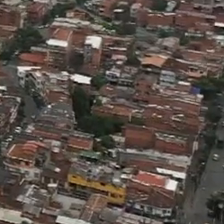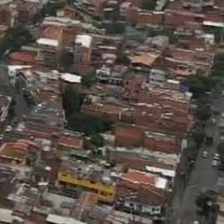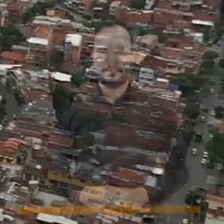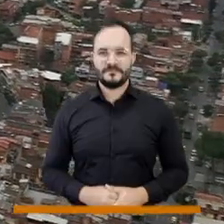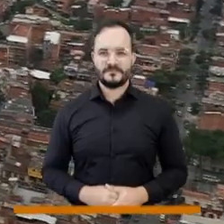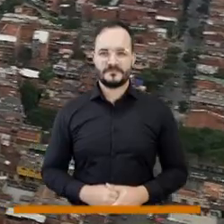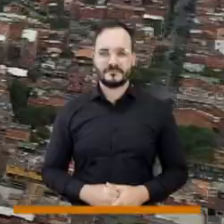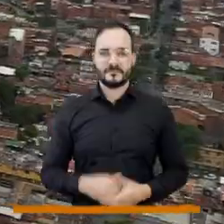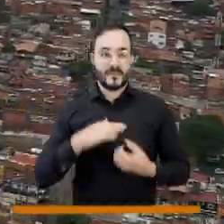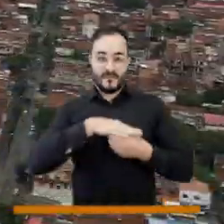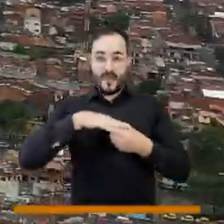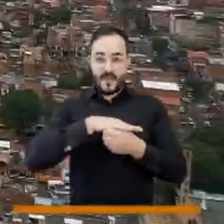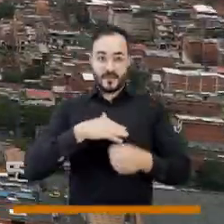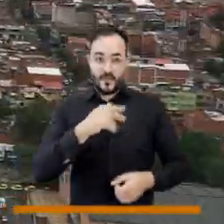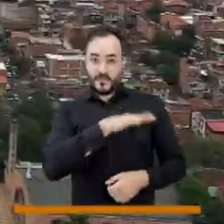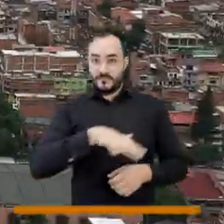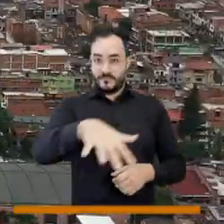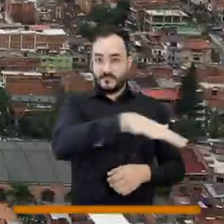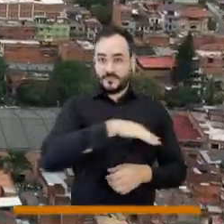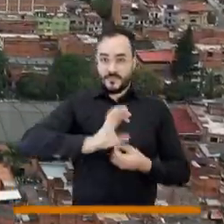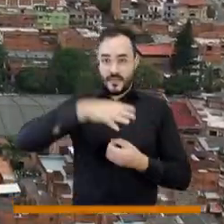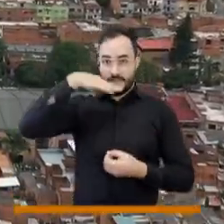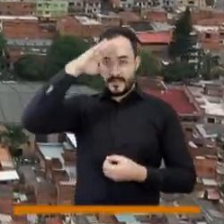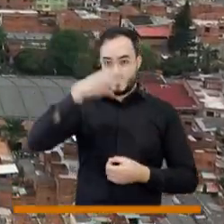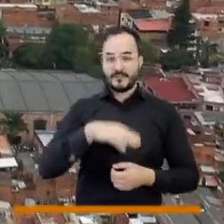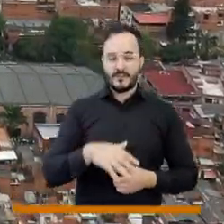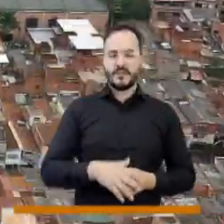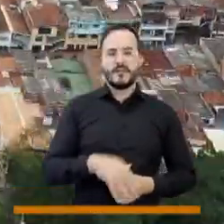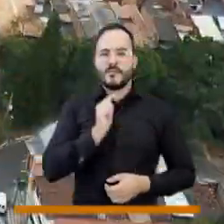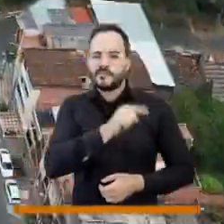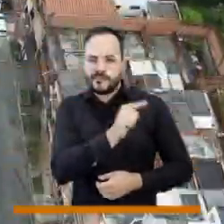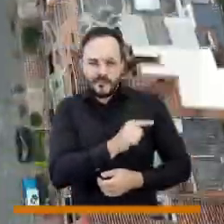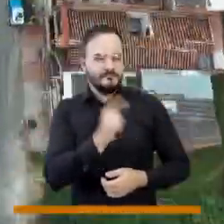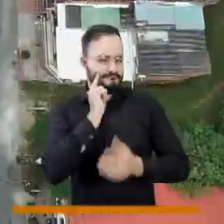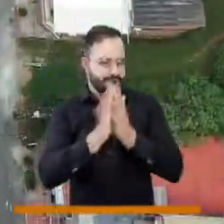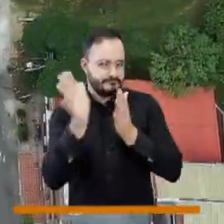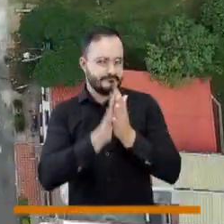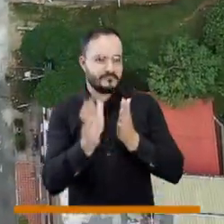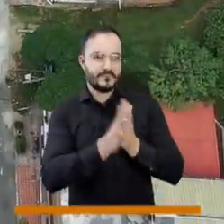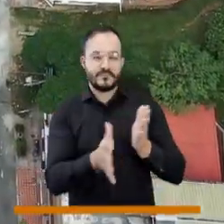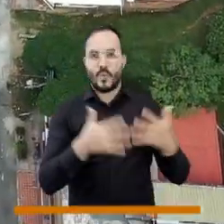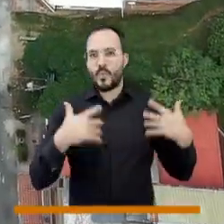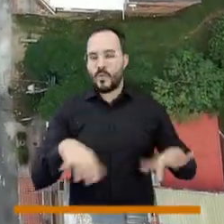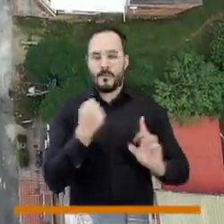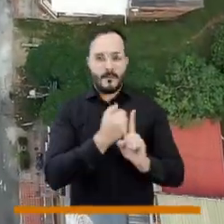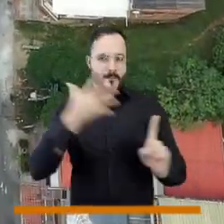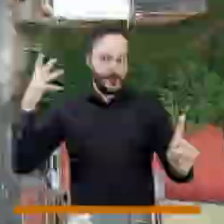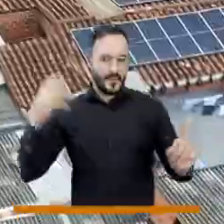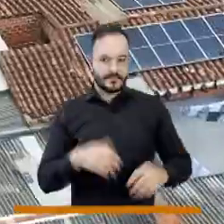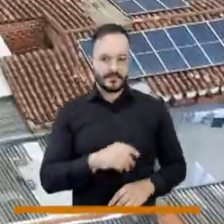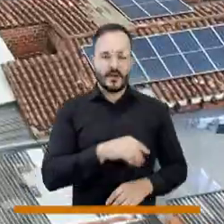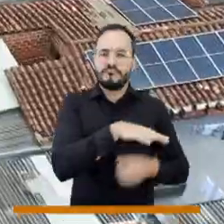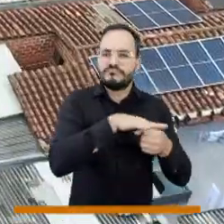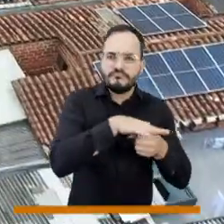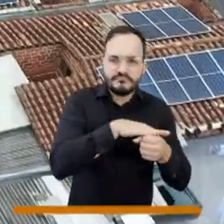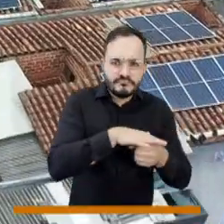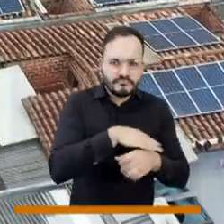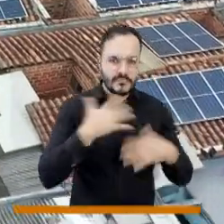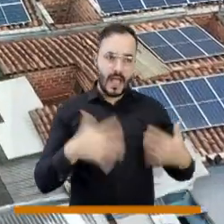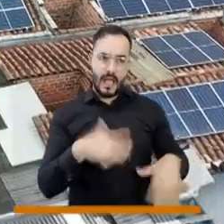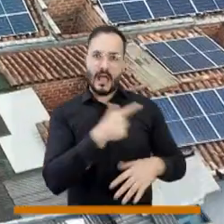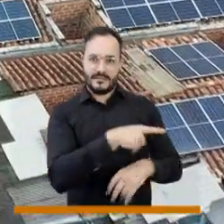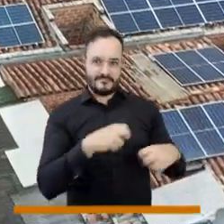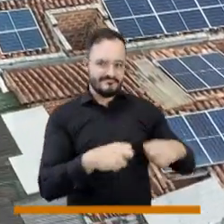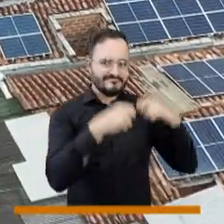En el barrio El Salvador en Medellín, Colombia está pasando algo muy grande, es una comunidad con mucha energía